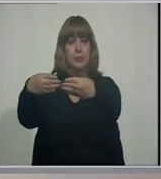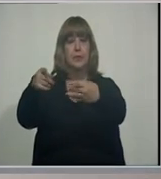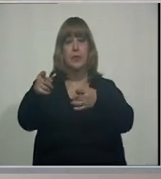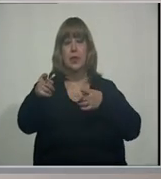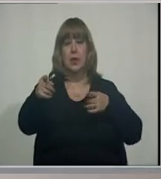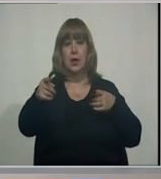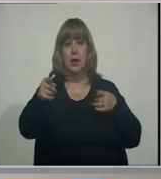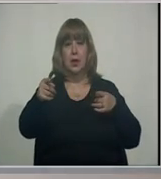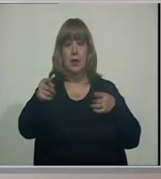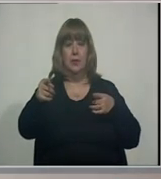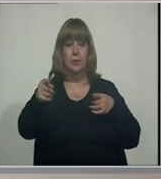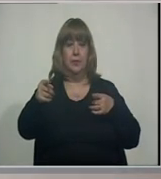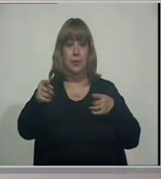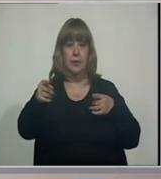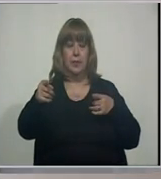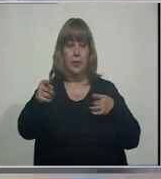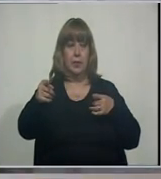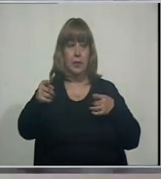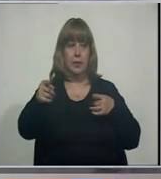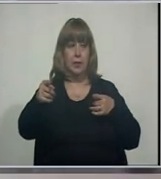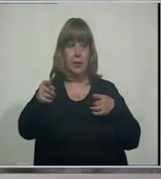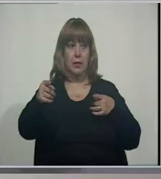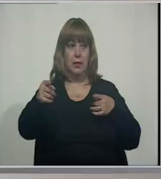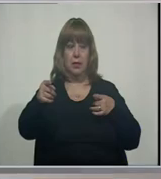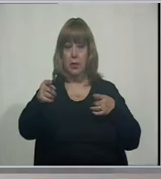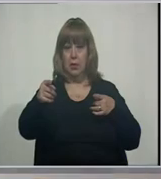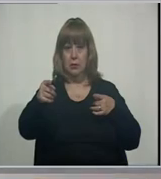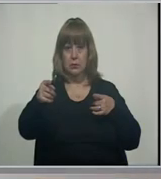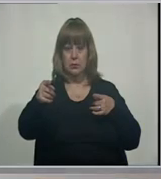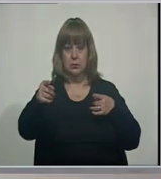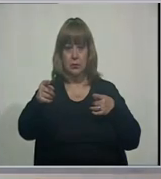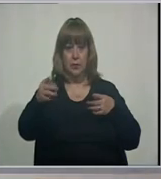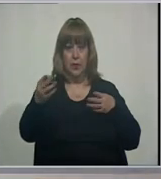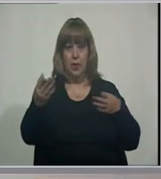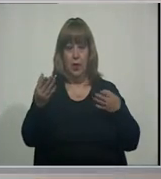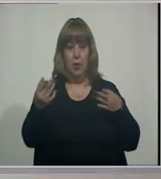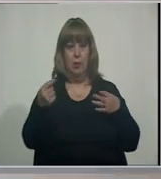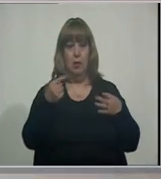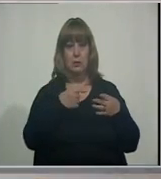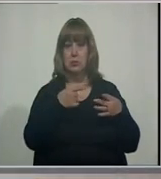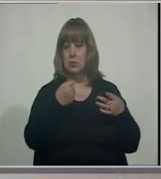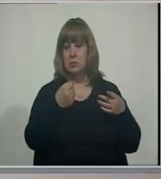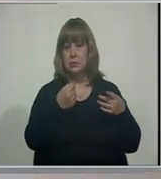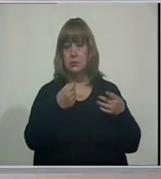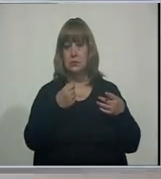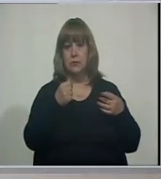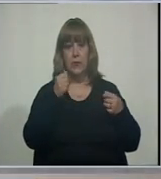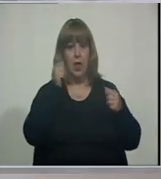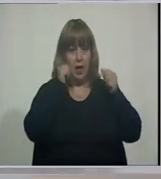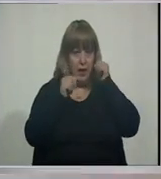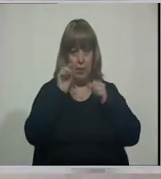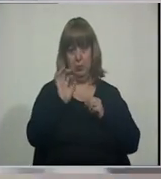accidente No hubo que lamentar muchos daños materiales Ni por supuesto ninguno físico